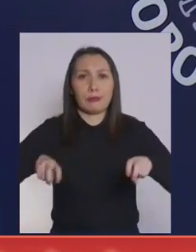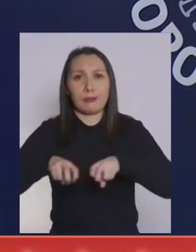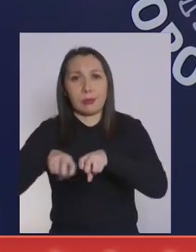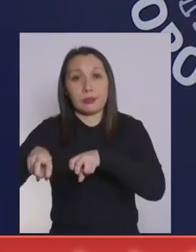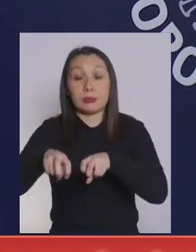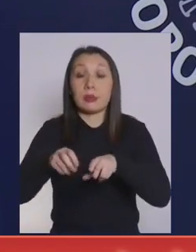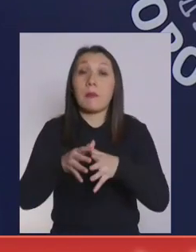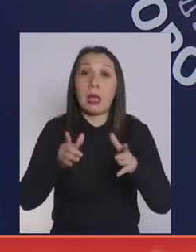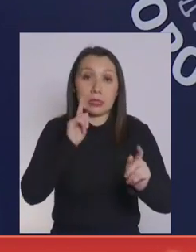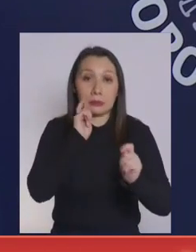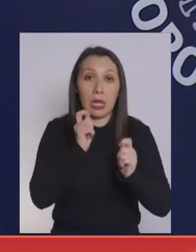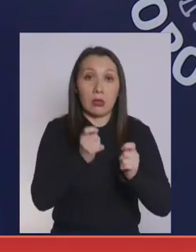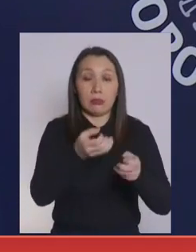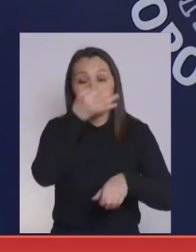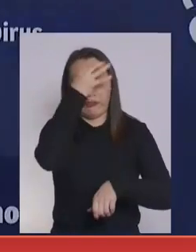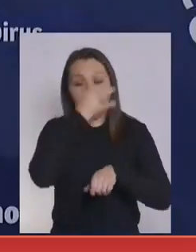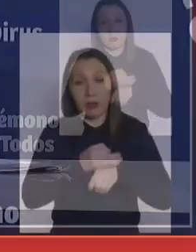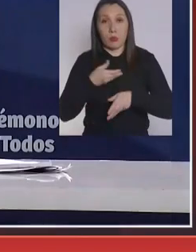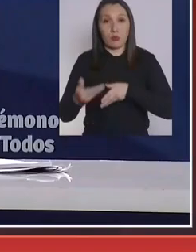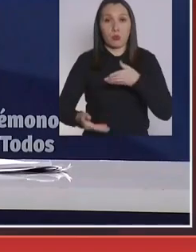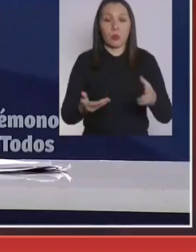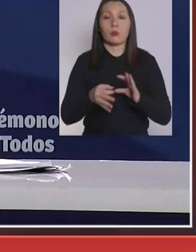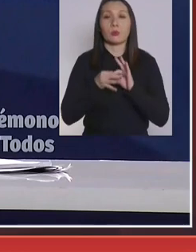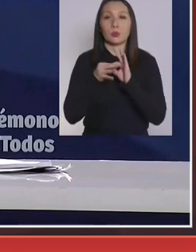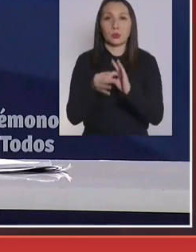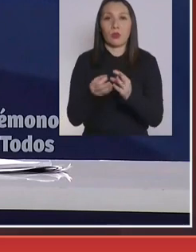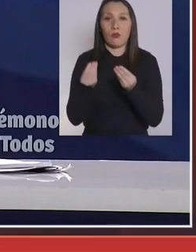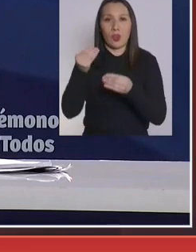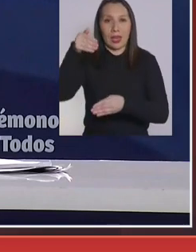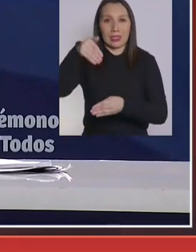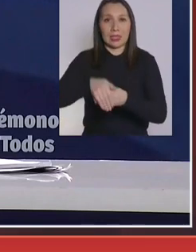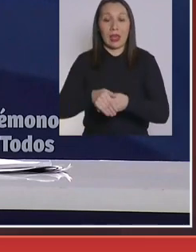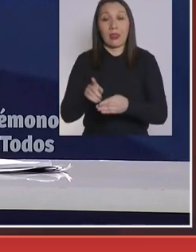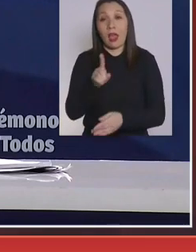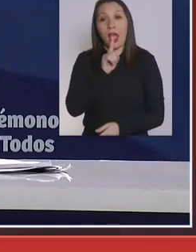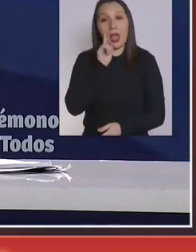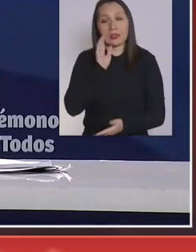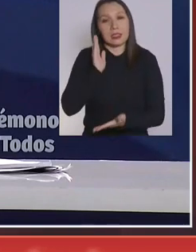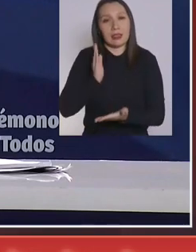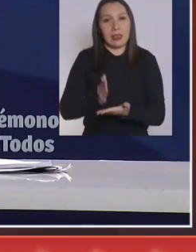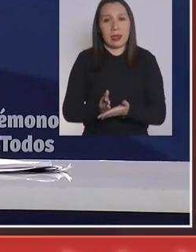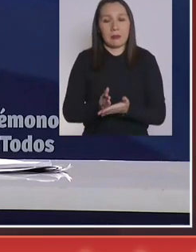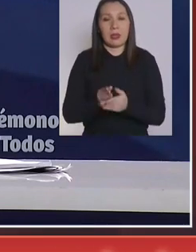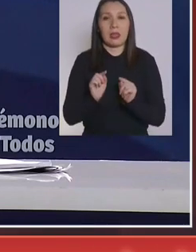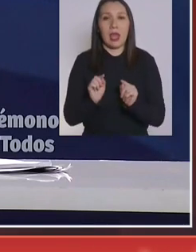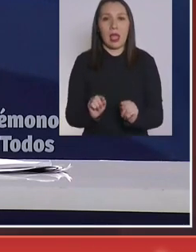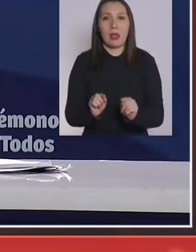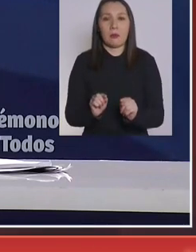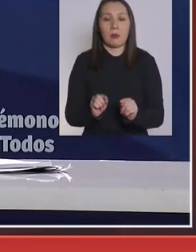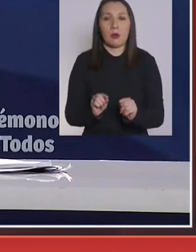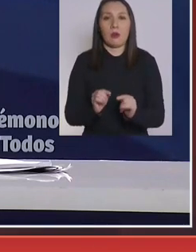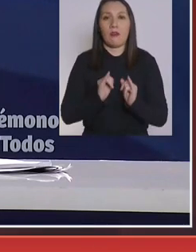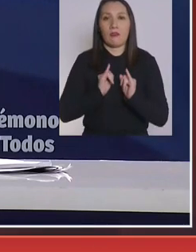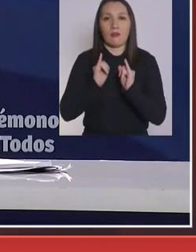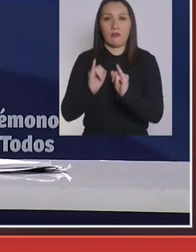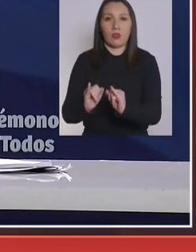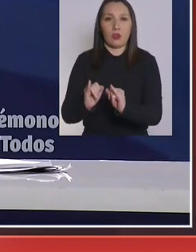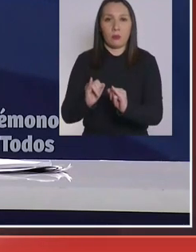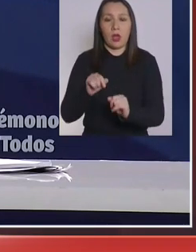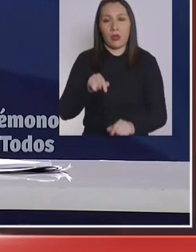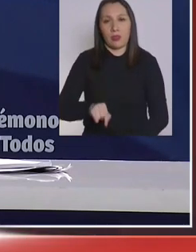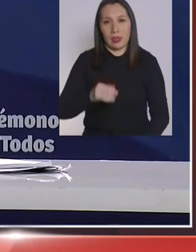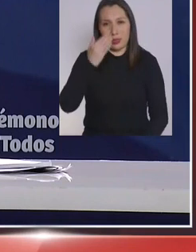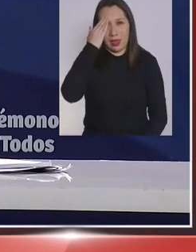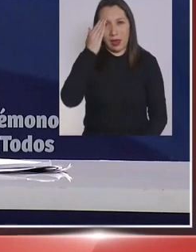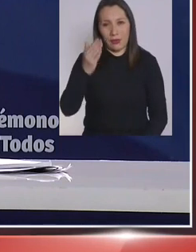persona, existe más riesgo de contagio. Muchas gracias. Buenas tardes. Con esto damos por terminada la información del